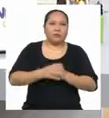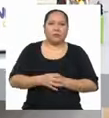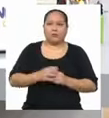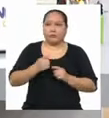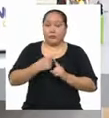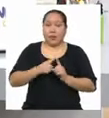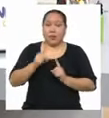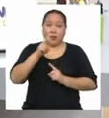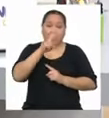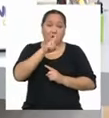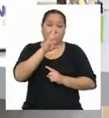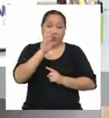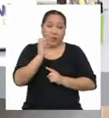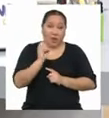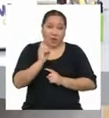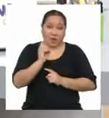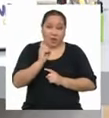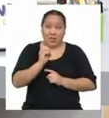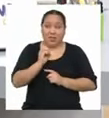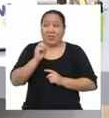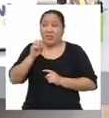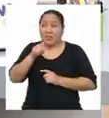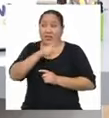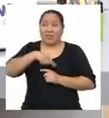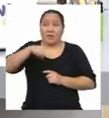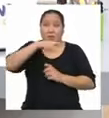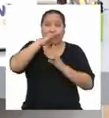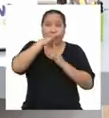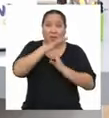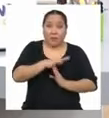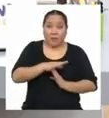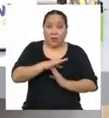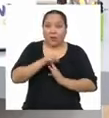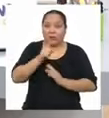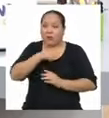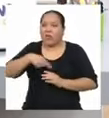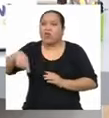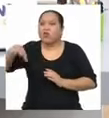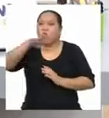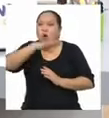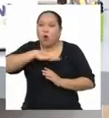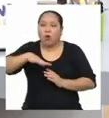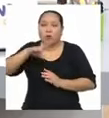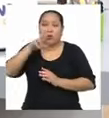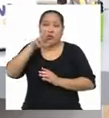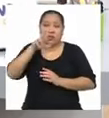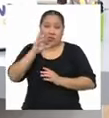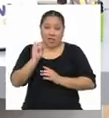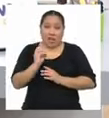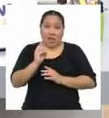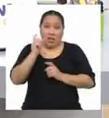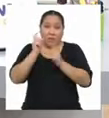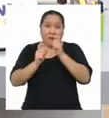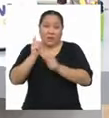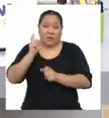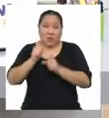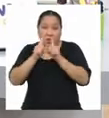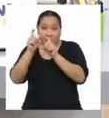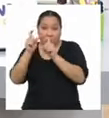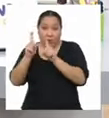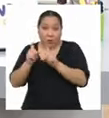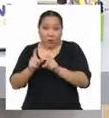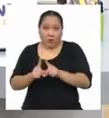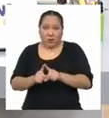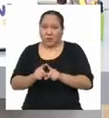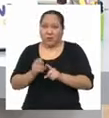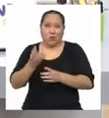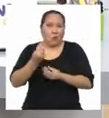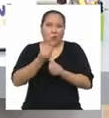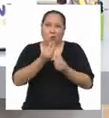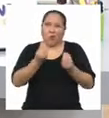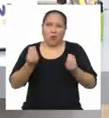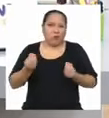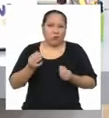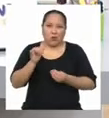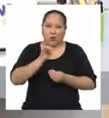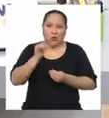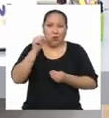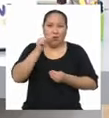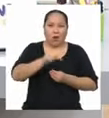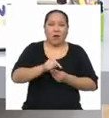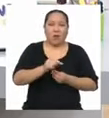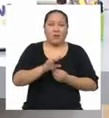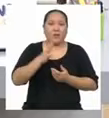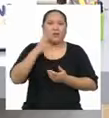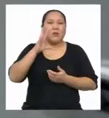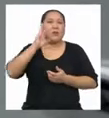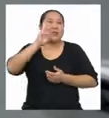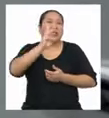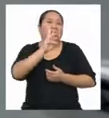de 30 sigue siendo mucho Podría ser, como hemos visto, el 67% de la